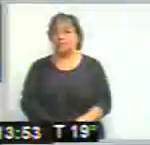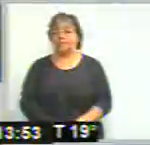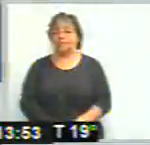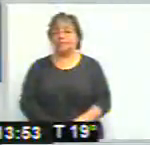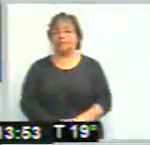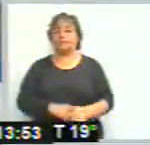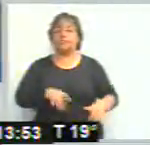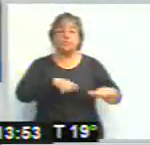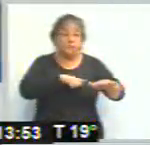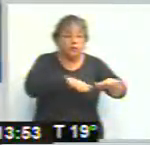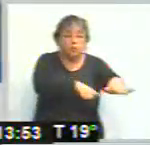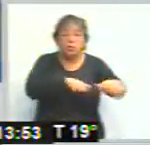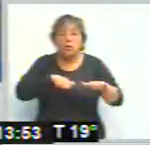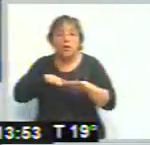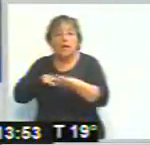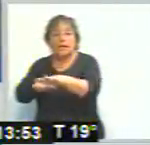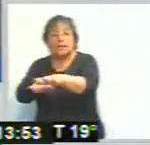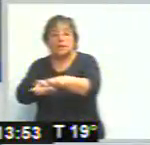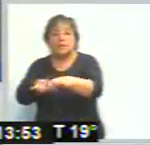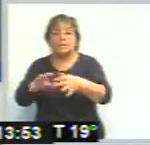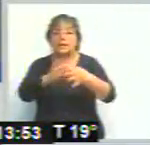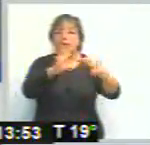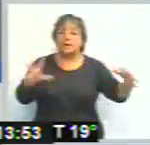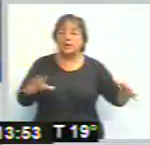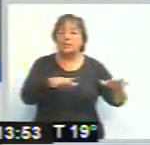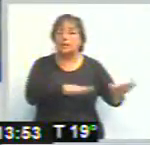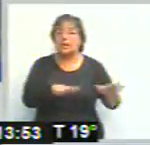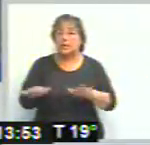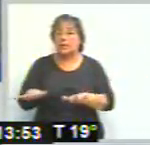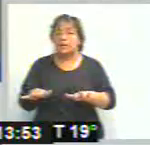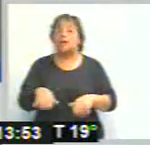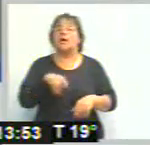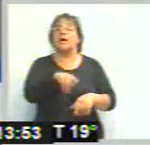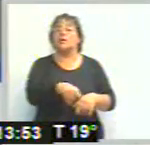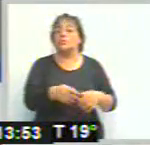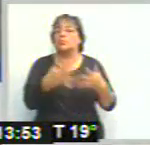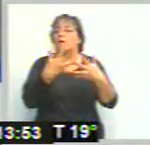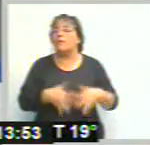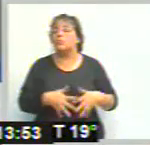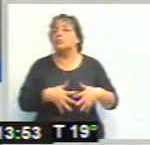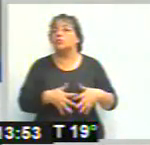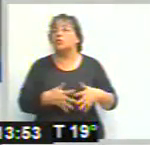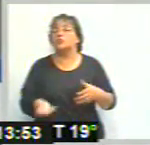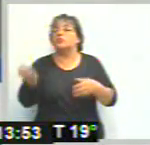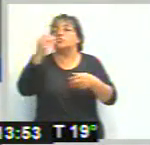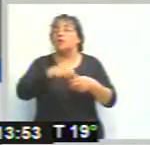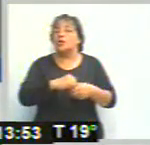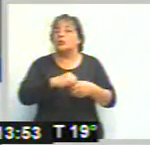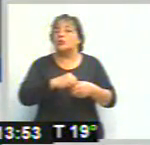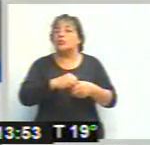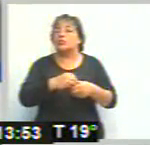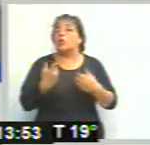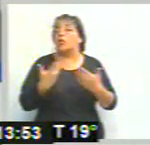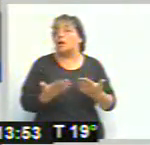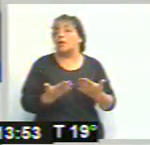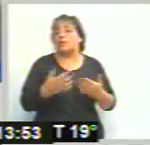Son carriles técnicamente hablando de segregados, estos carriles tienen una función dentro de lo que es las medidas de ofrecimiento,